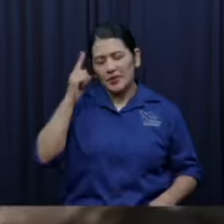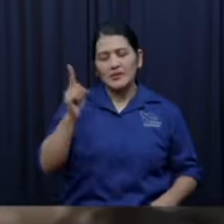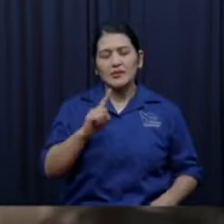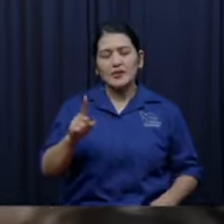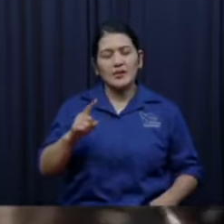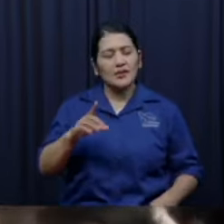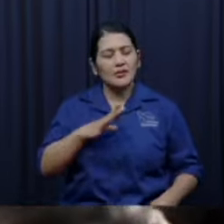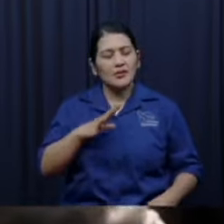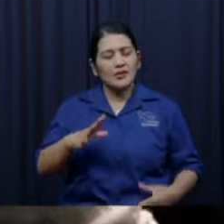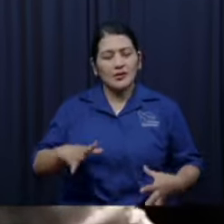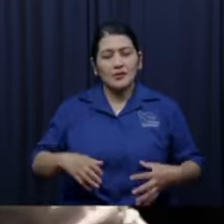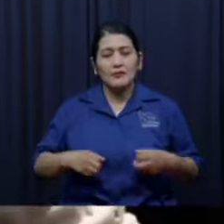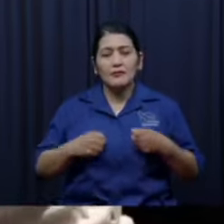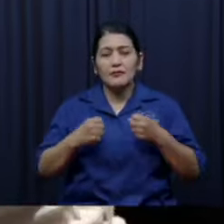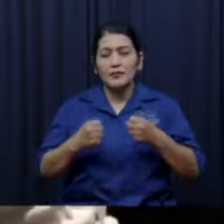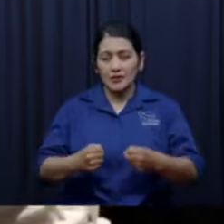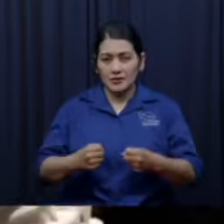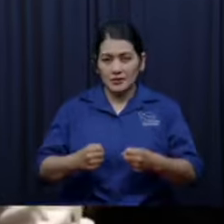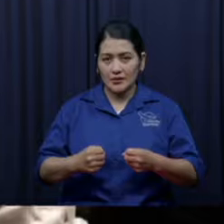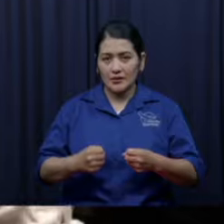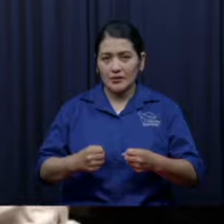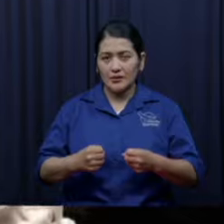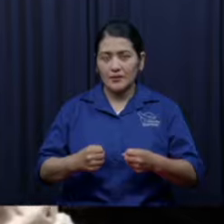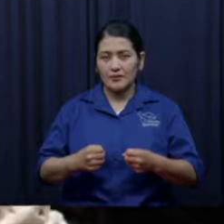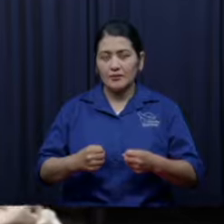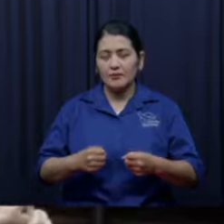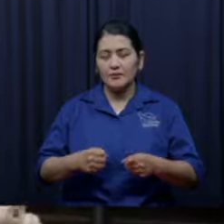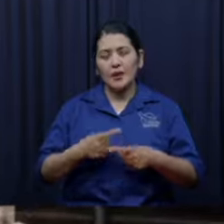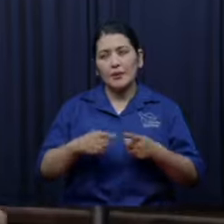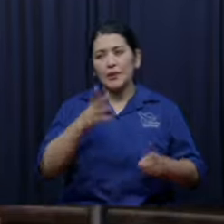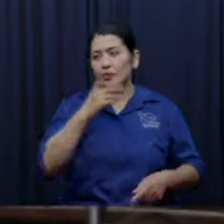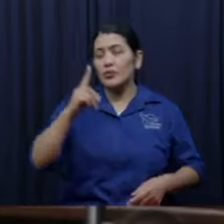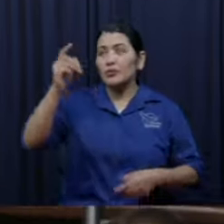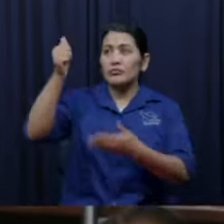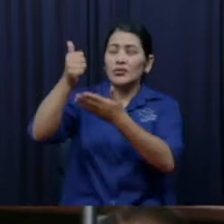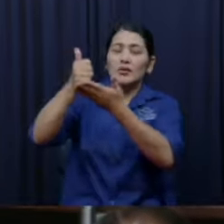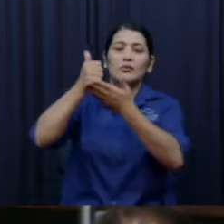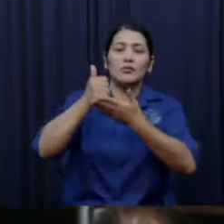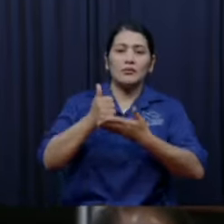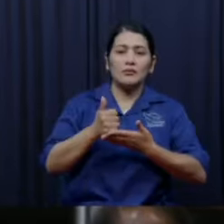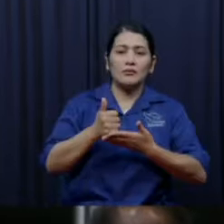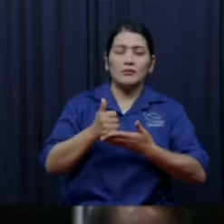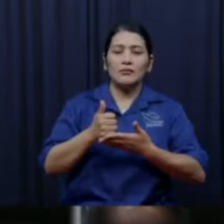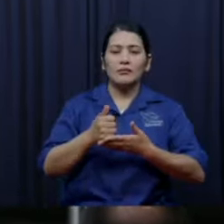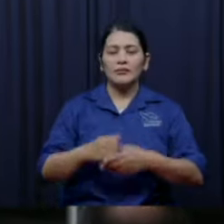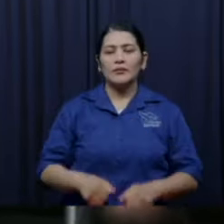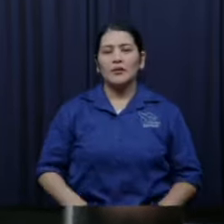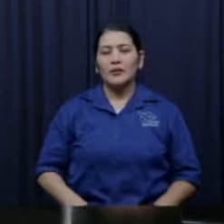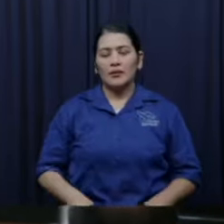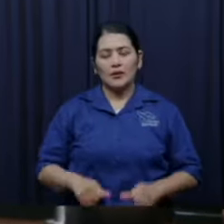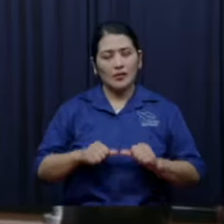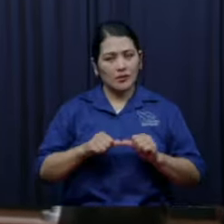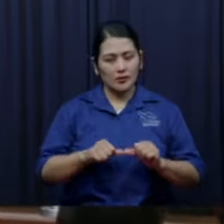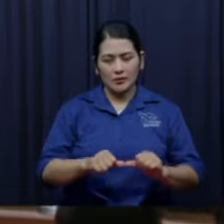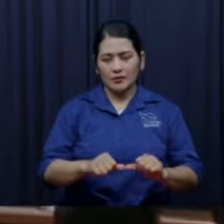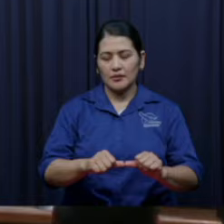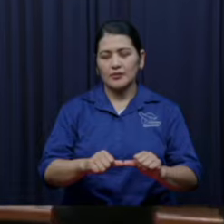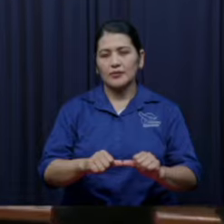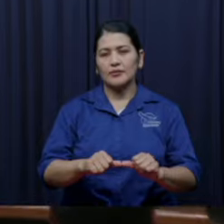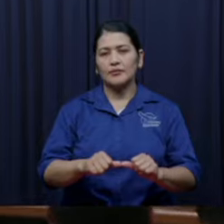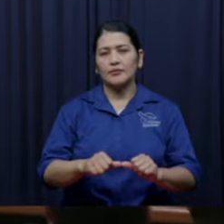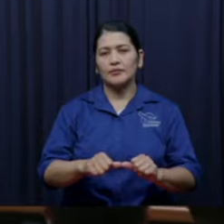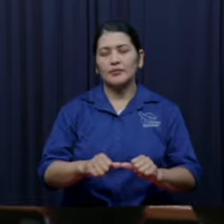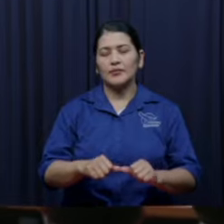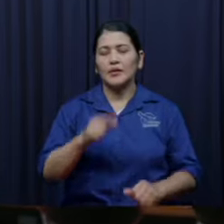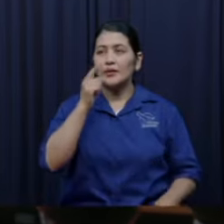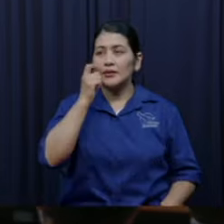que quitan la fuerza ok entonces sigamos acá entonces viene el señor y esto una vez más